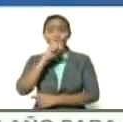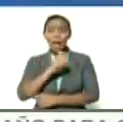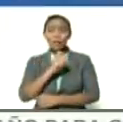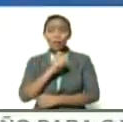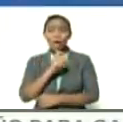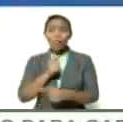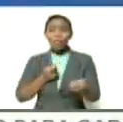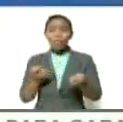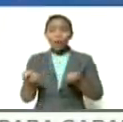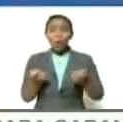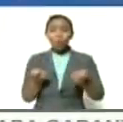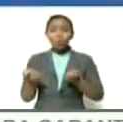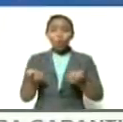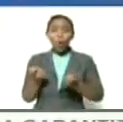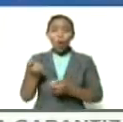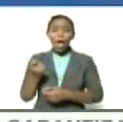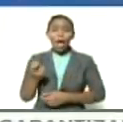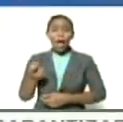dominación española